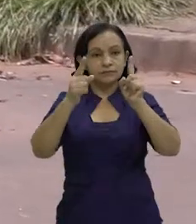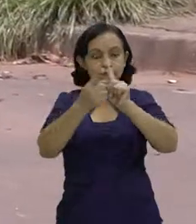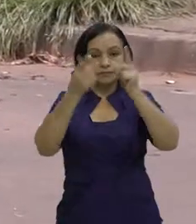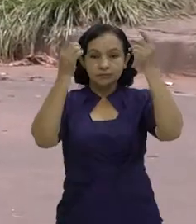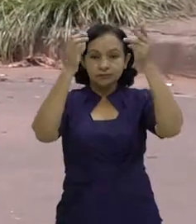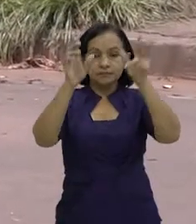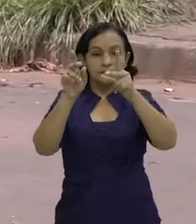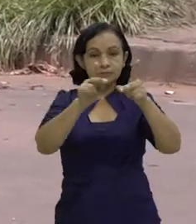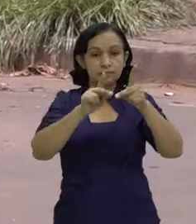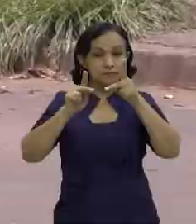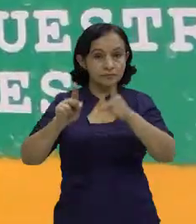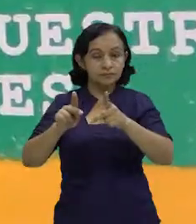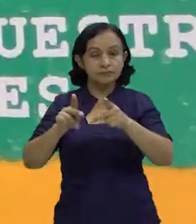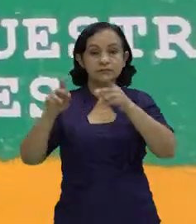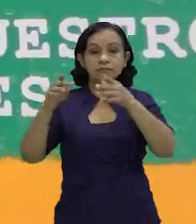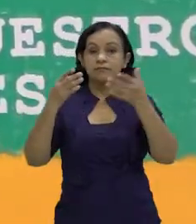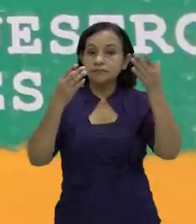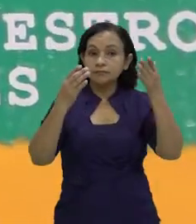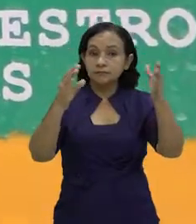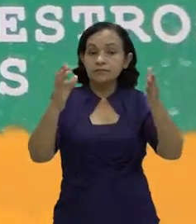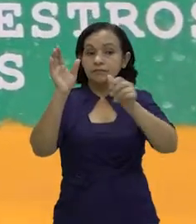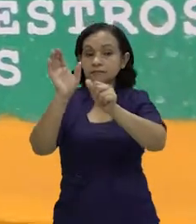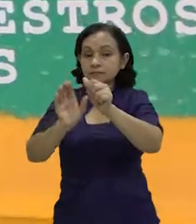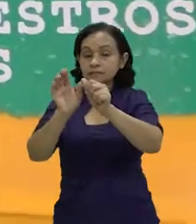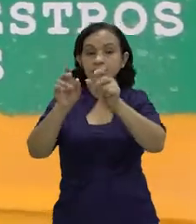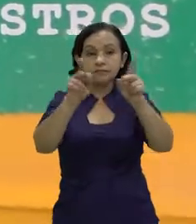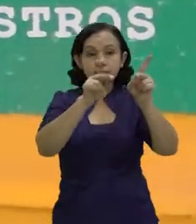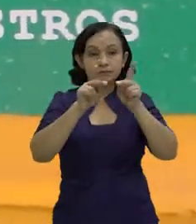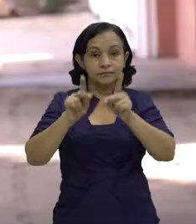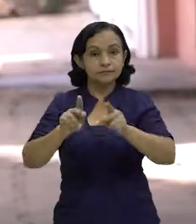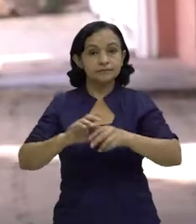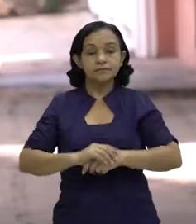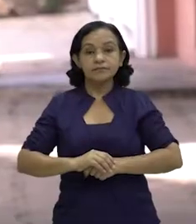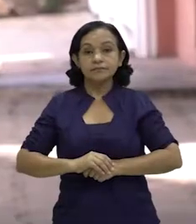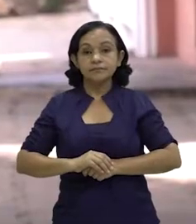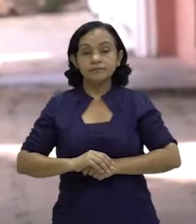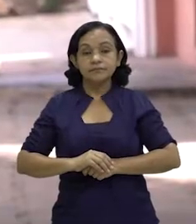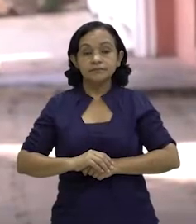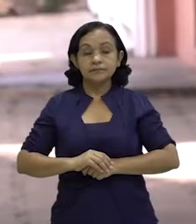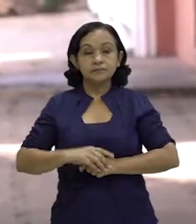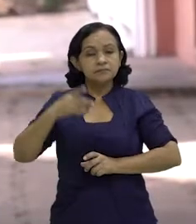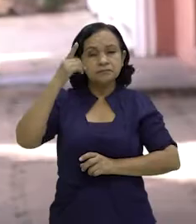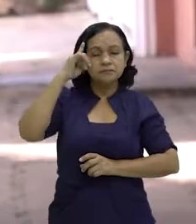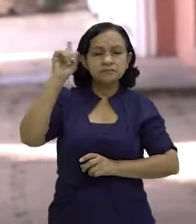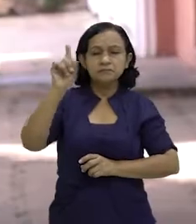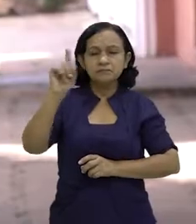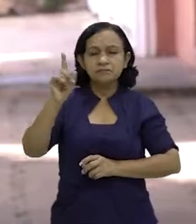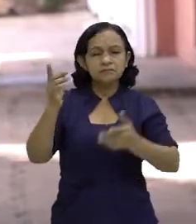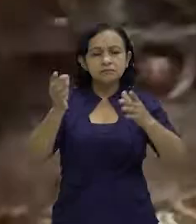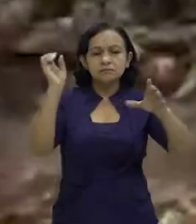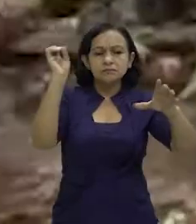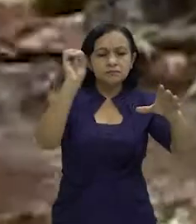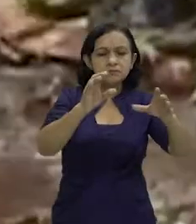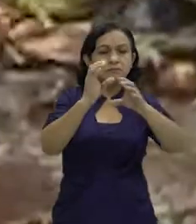al cambio de cultura en la población, sino las acciones mismas de cada ciudadano. Los que no saben cómo hacer